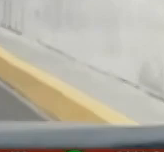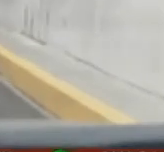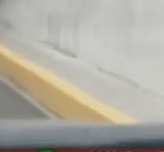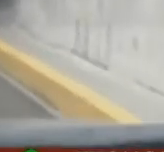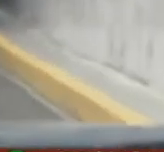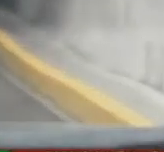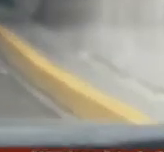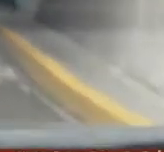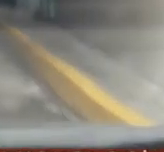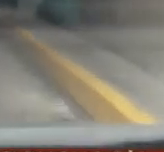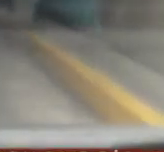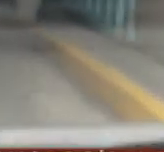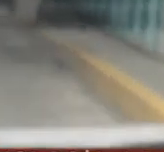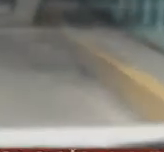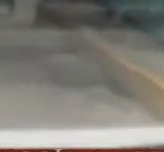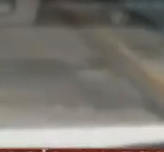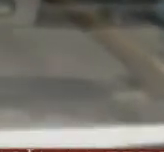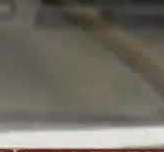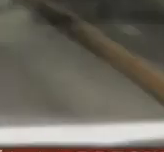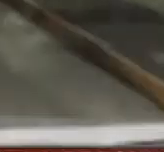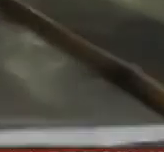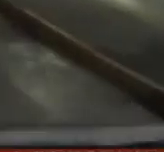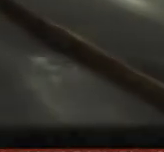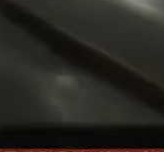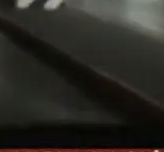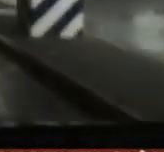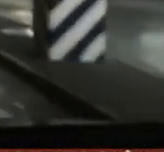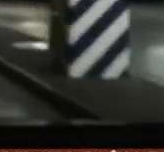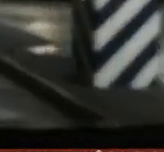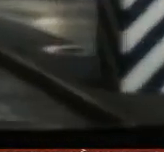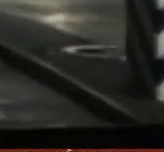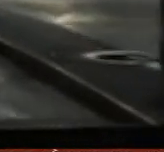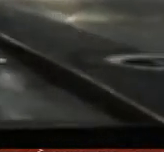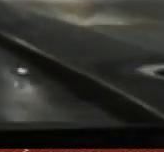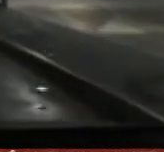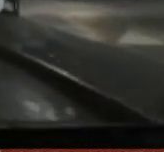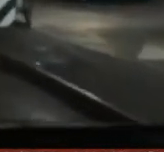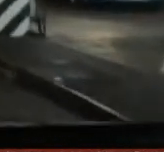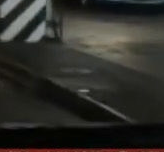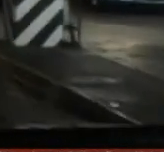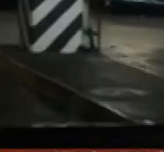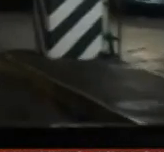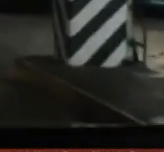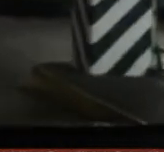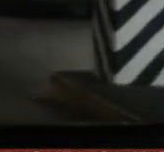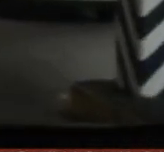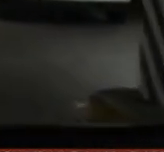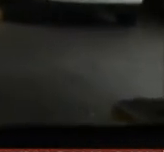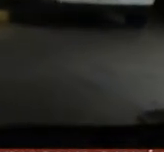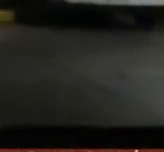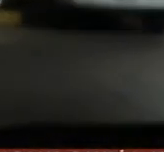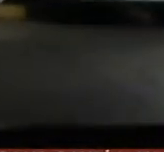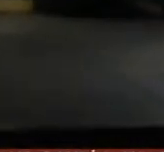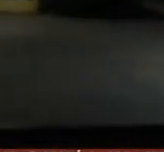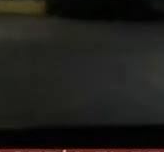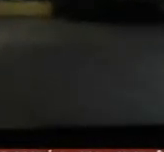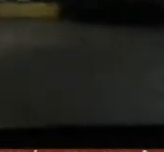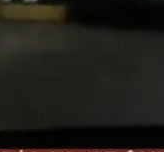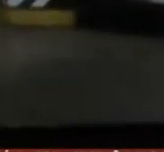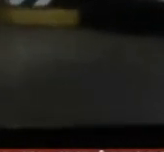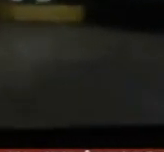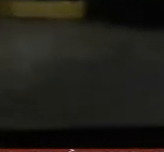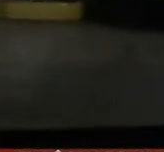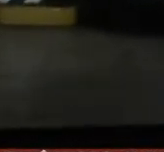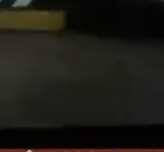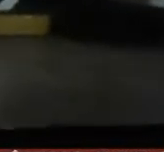boleto de estacionamiento, ya que es indispensable presentarlo en caso de que quiera hacer una reclamación, además de la documentación que la aseguradora